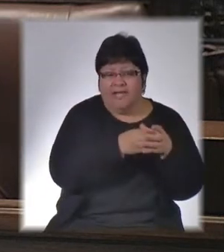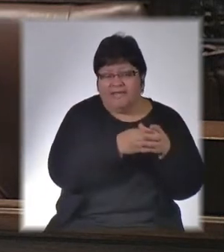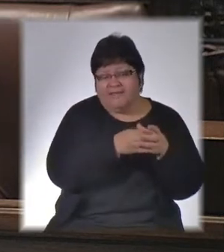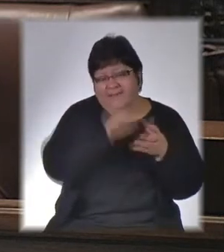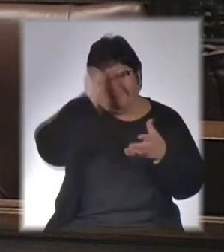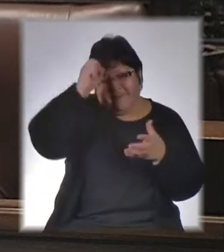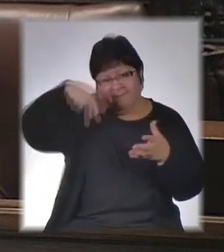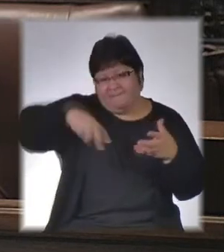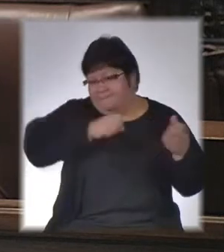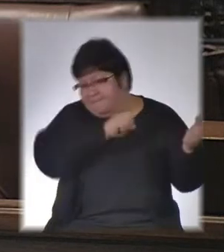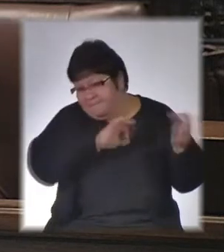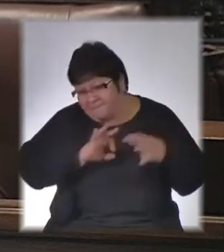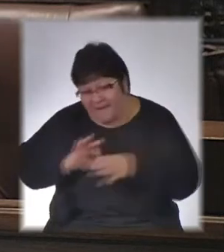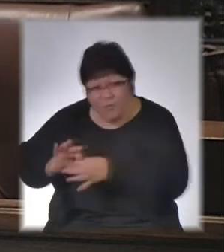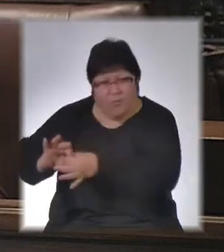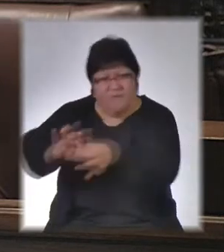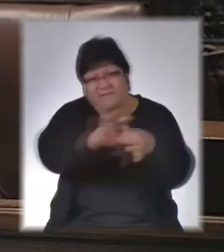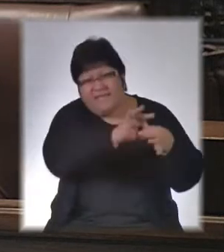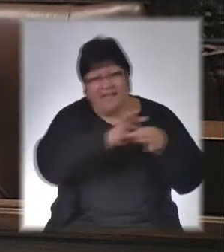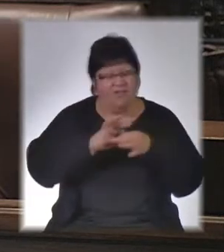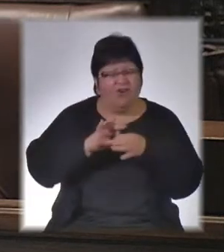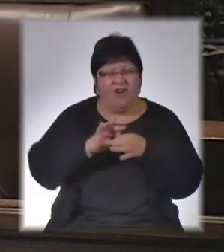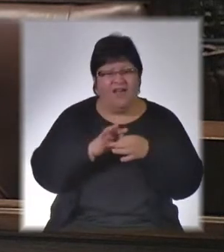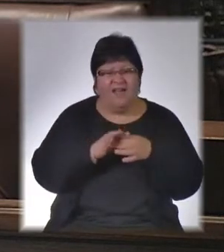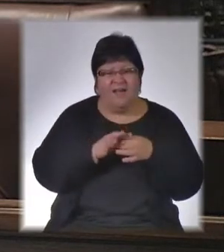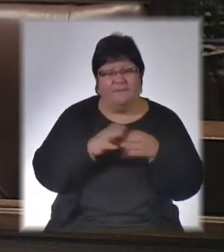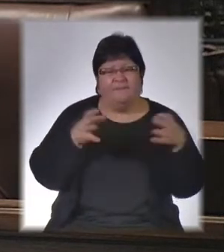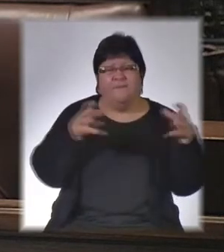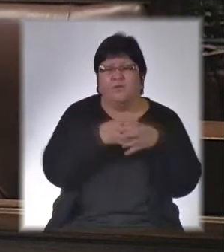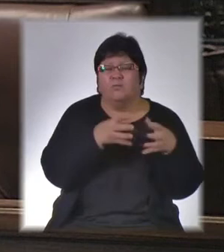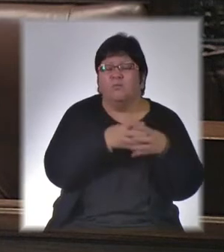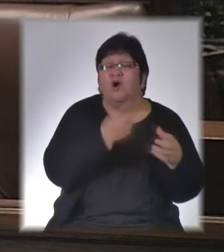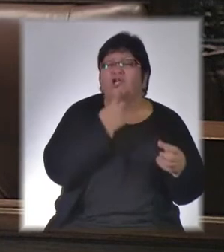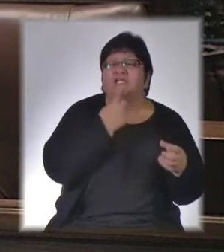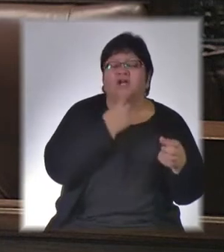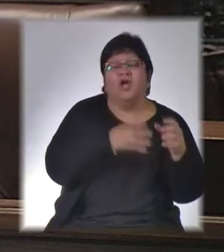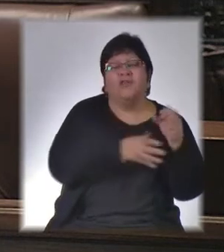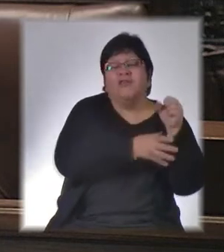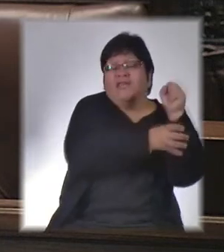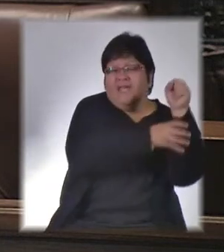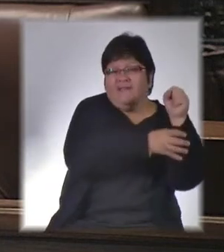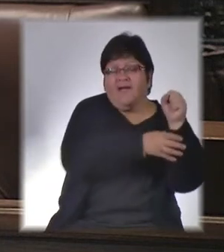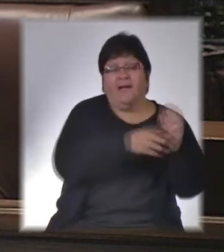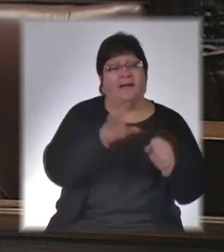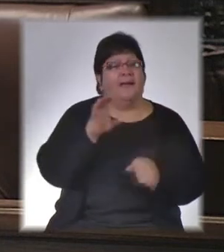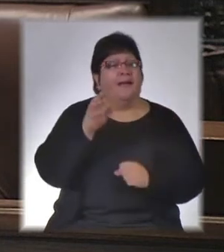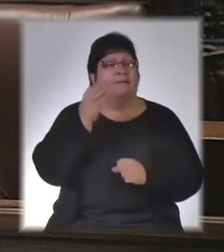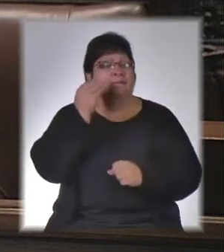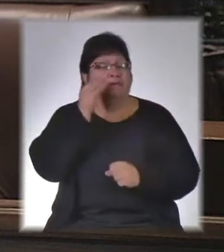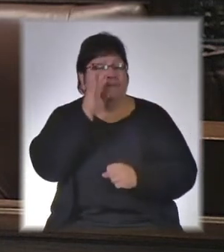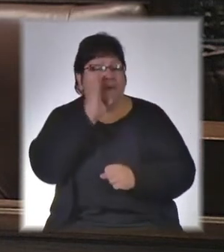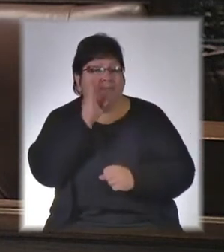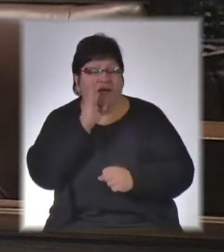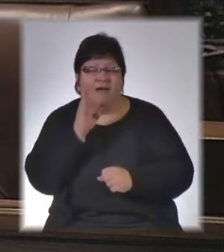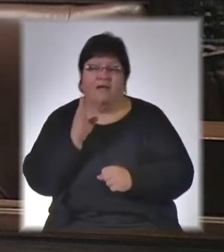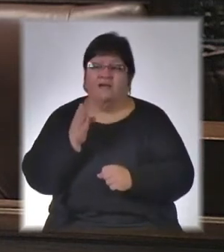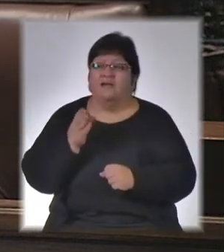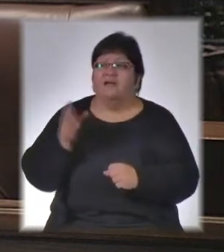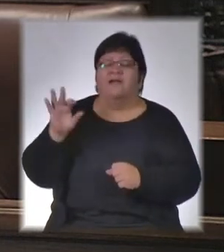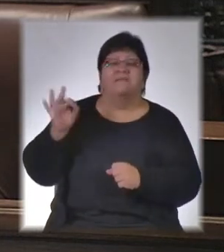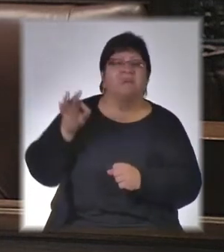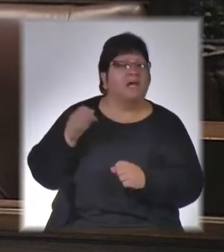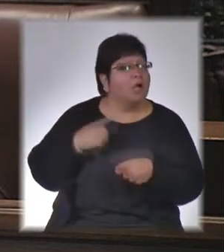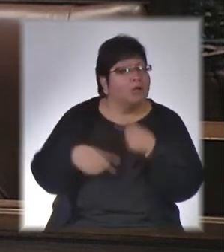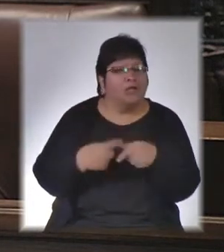pertenecientes a este grupo político de izquierda? La madre y hermana de María Antonia continúan viviendo en Florida,